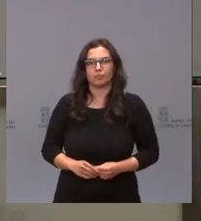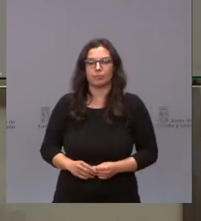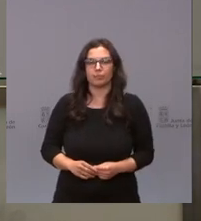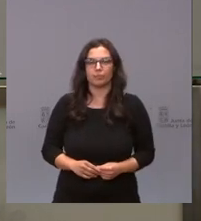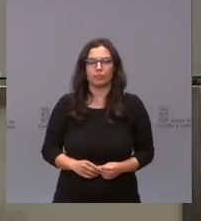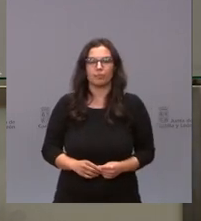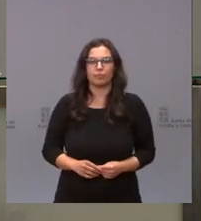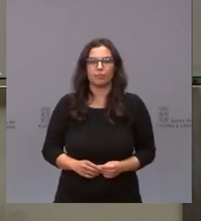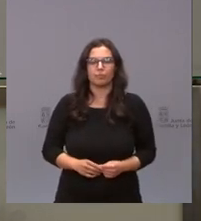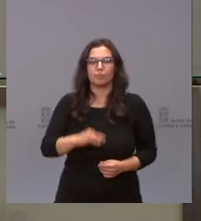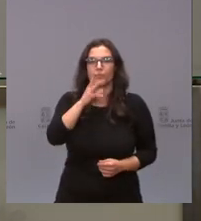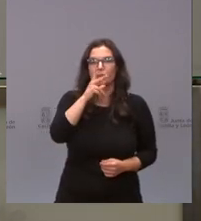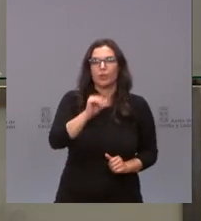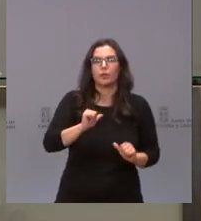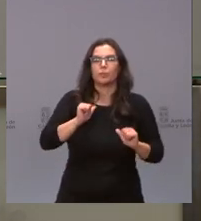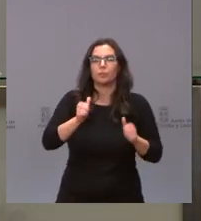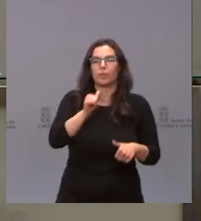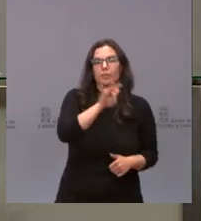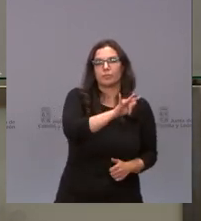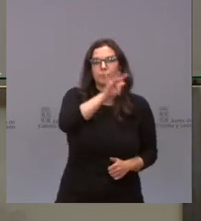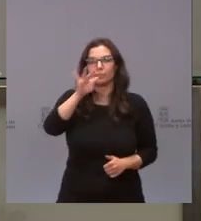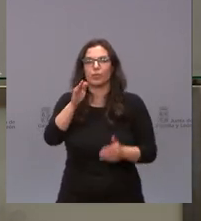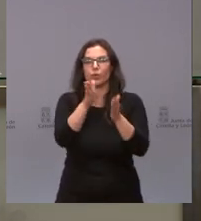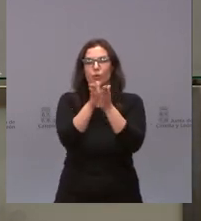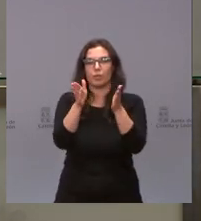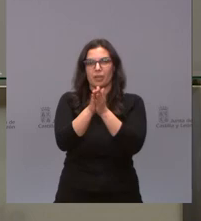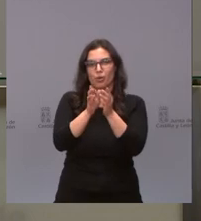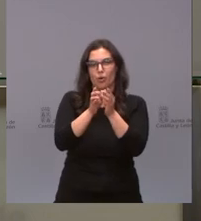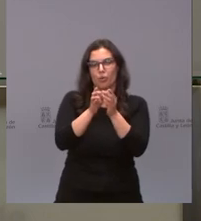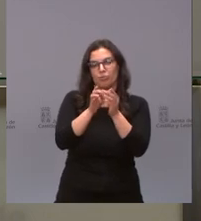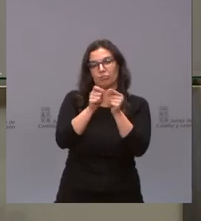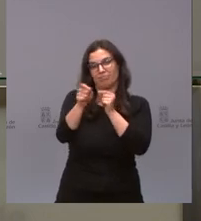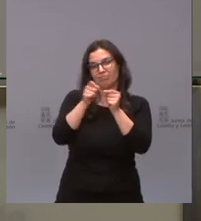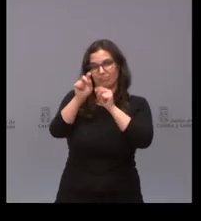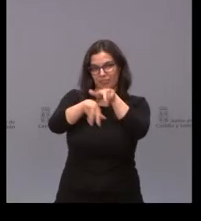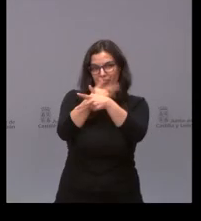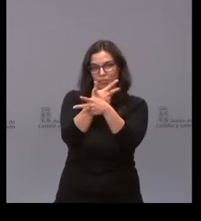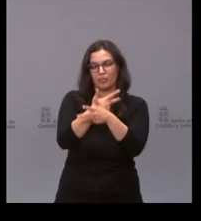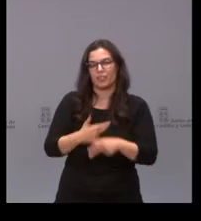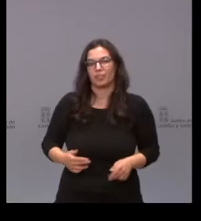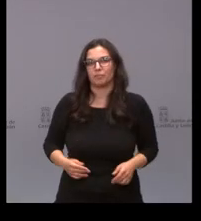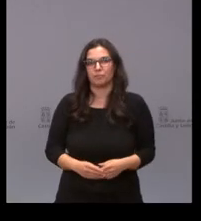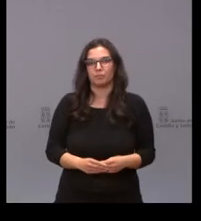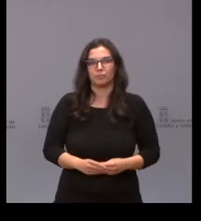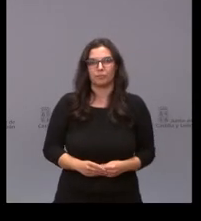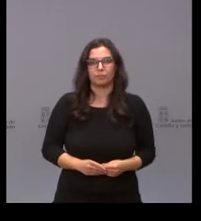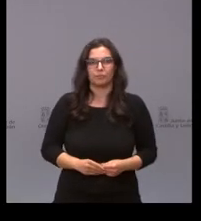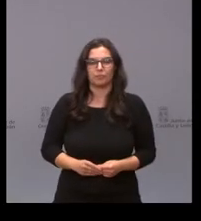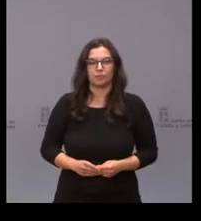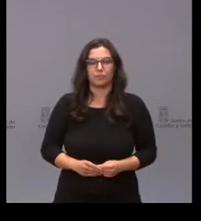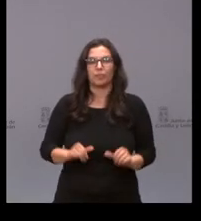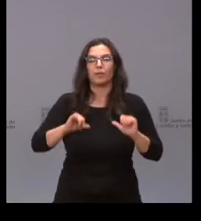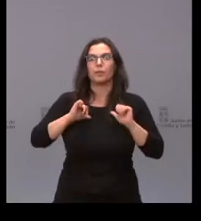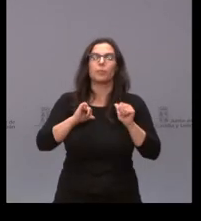Vamos a dar paso a partir de este momento a los compañeros que nos siguen a través de videoconferencia. Abrimos ese turno de